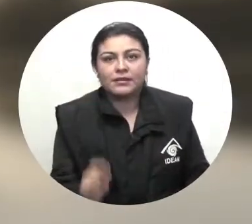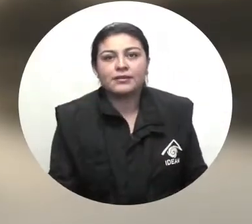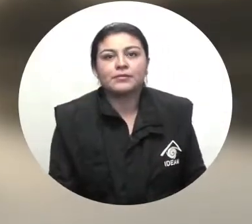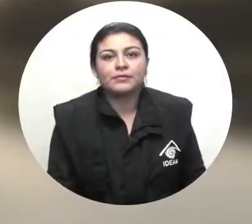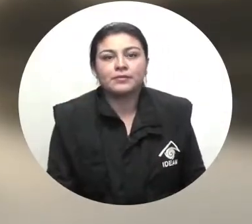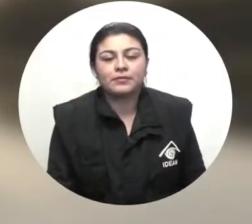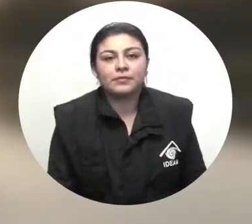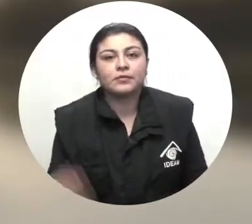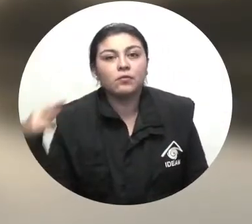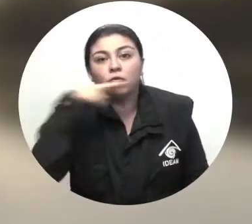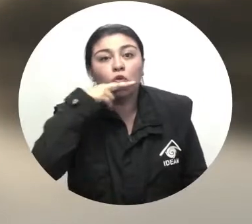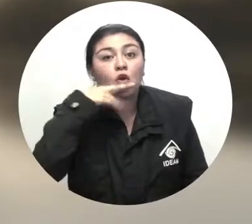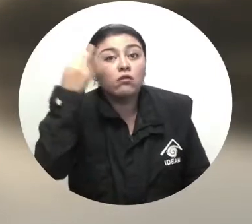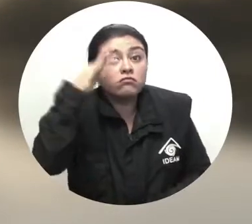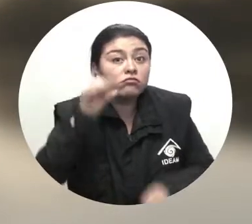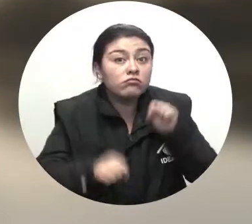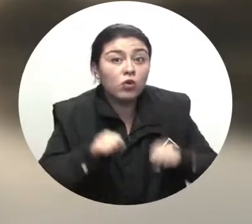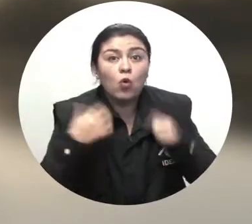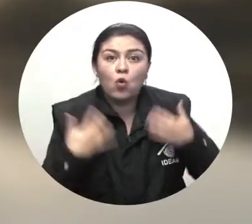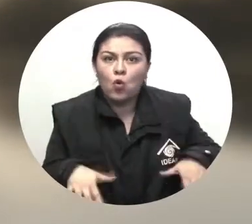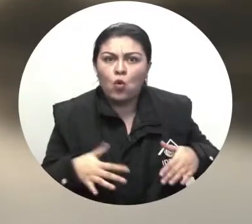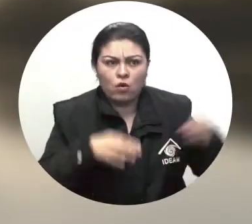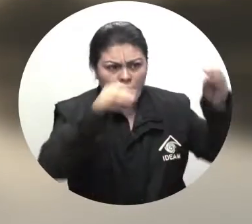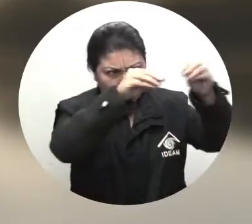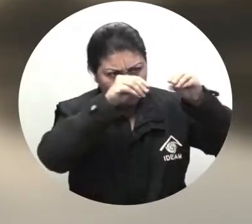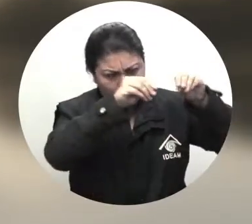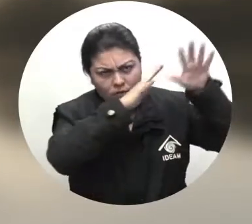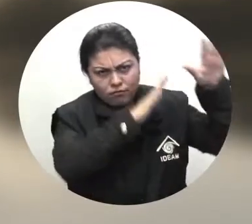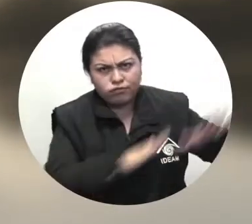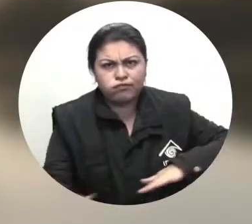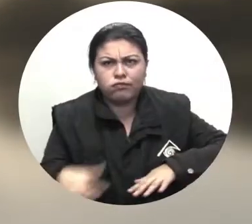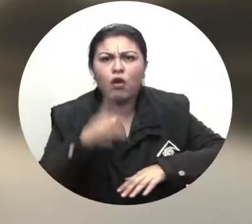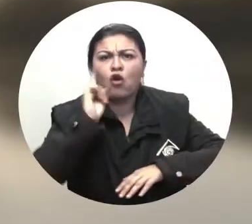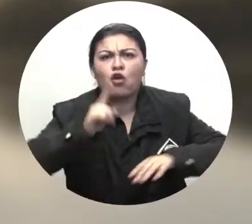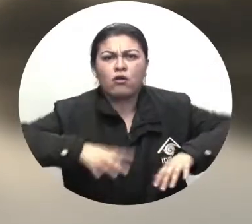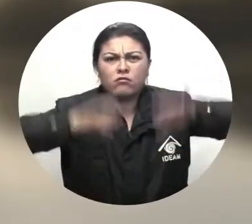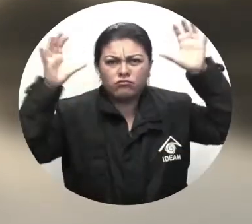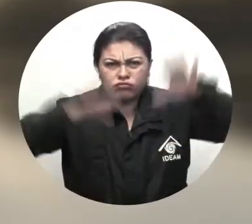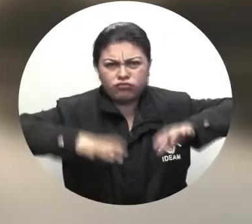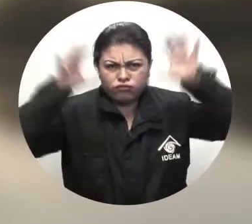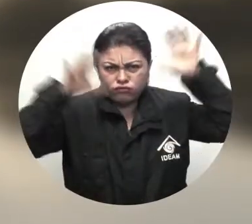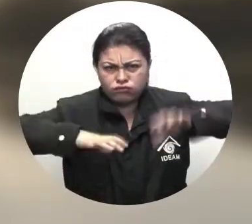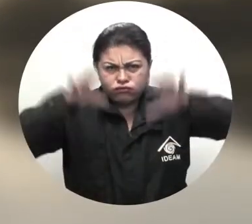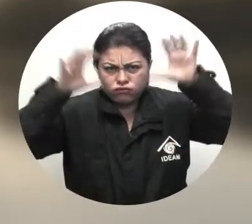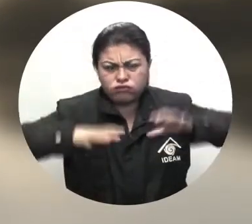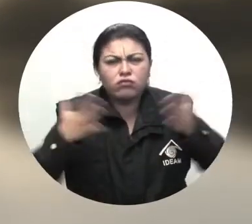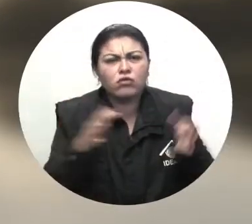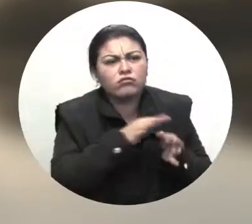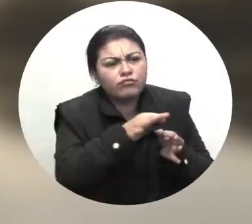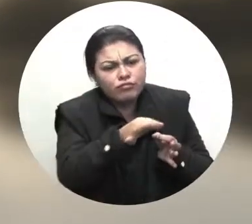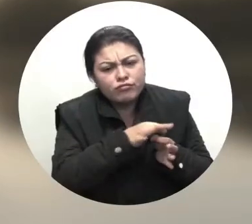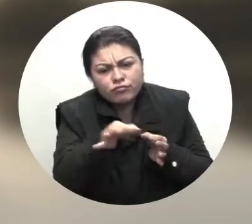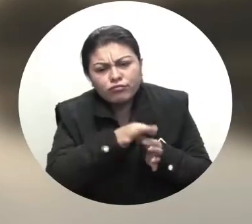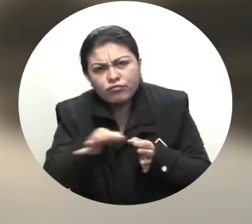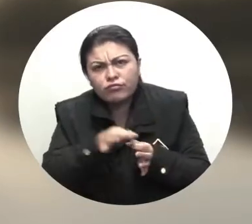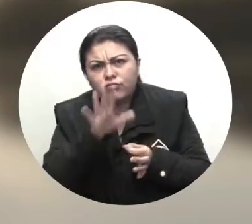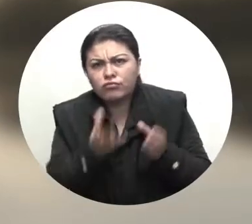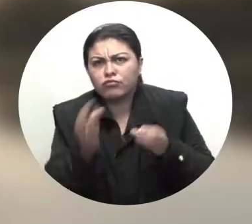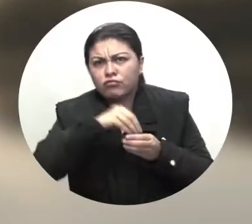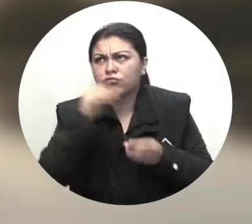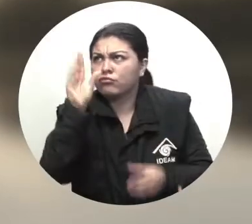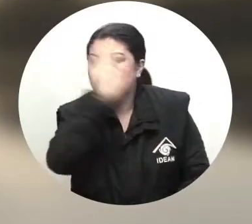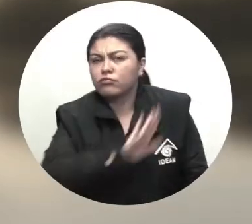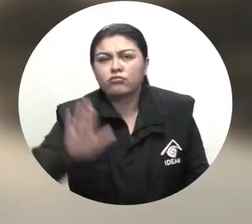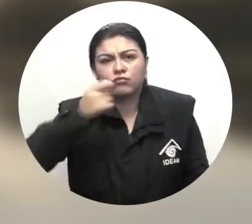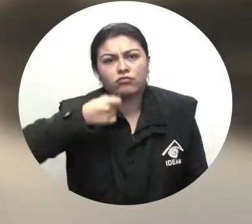Alerta roja por probabilidad alta de deslizamientos de tierra ocasionados por las lluvias en algunos municipios ubicados en los departamentos de